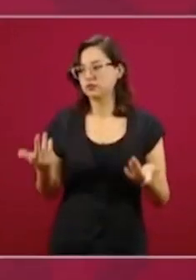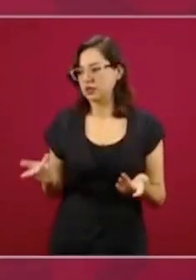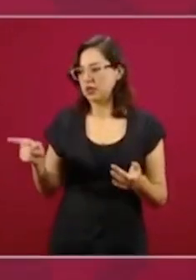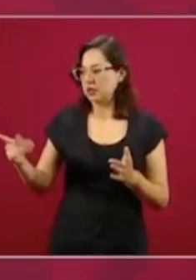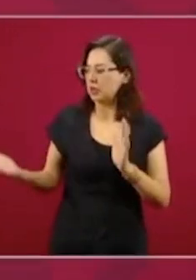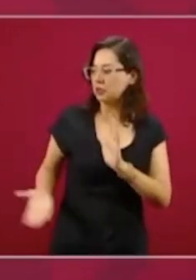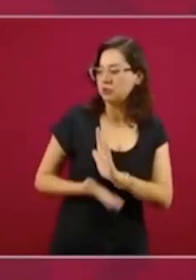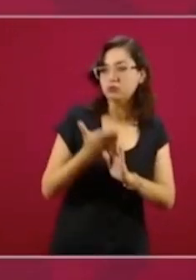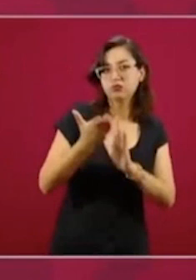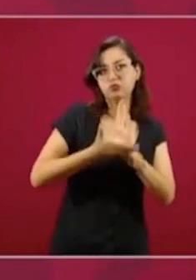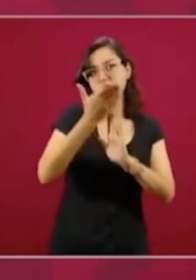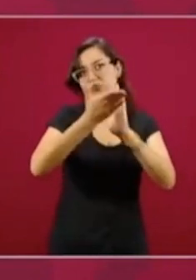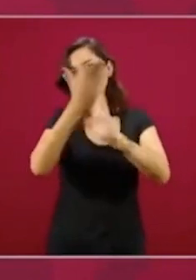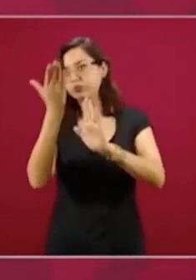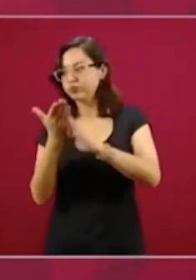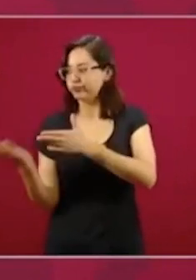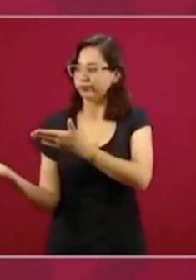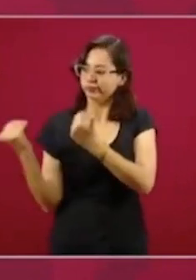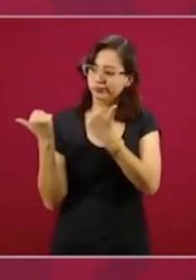industria de la construcción